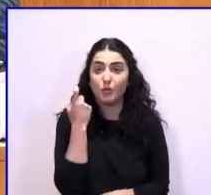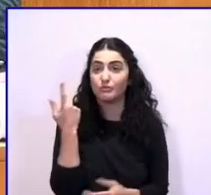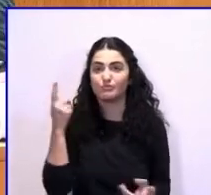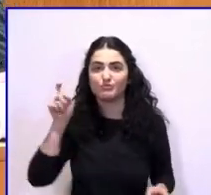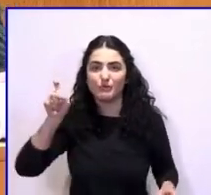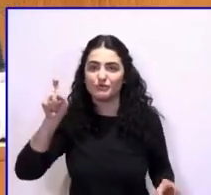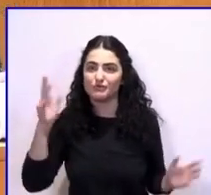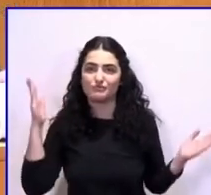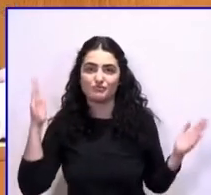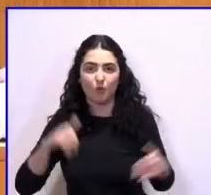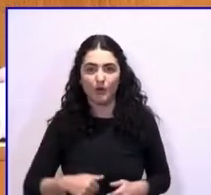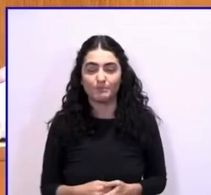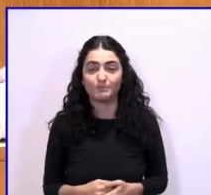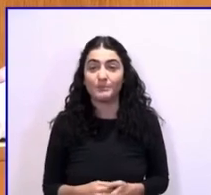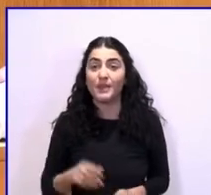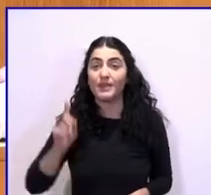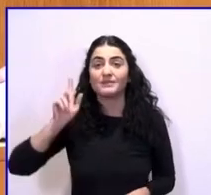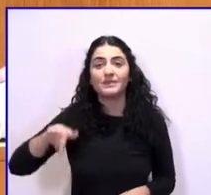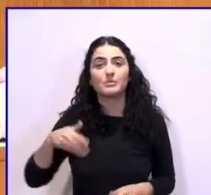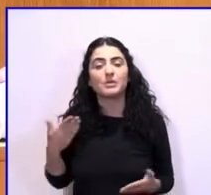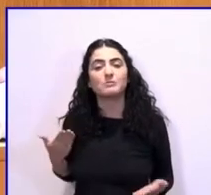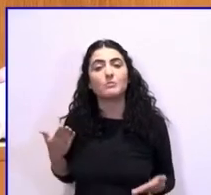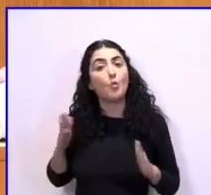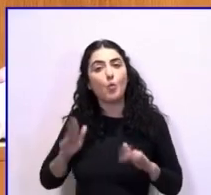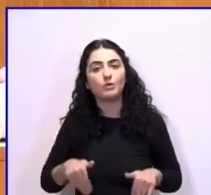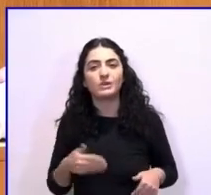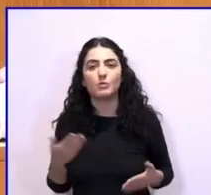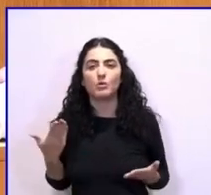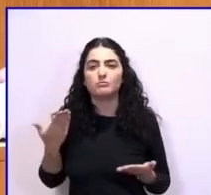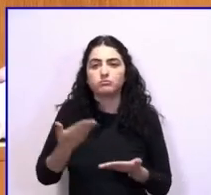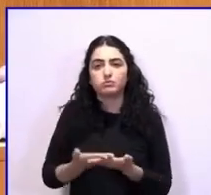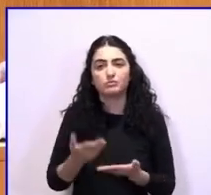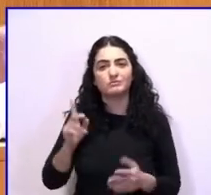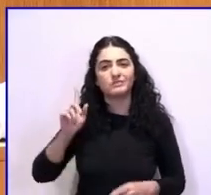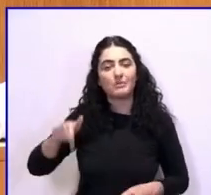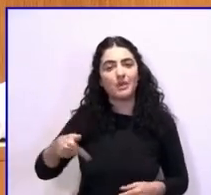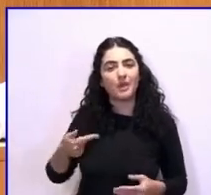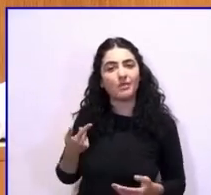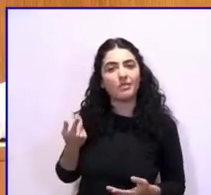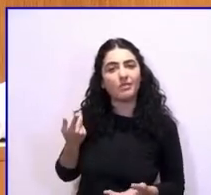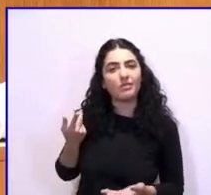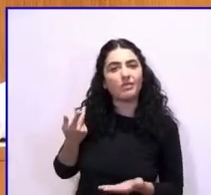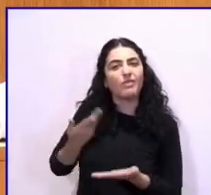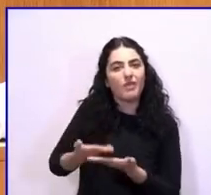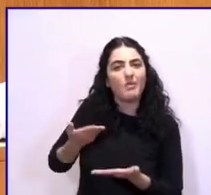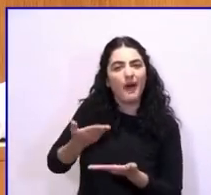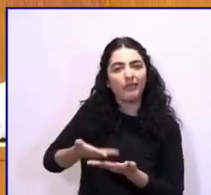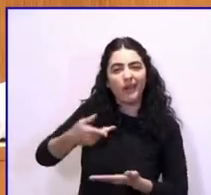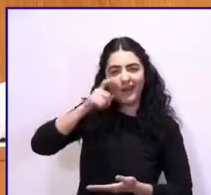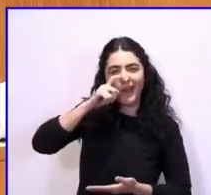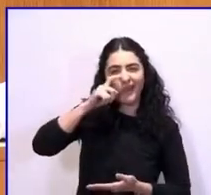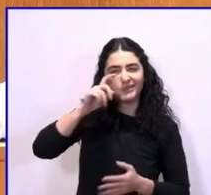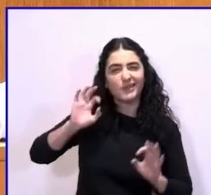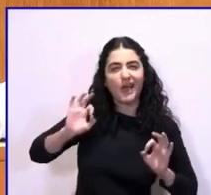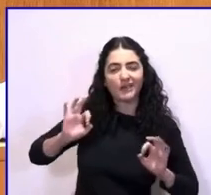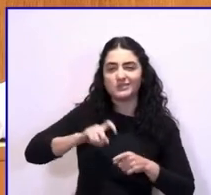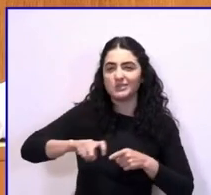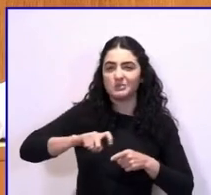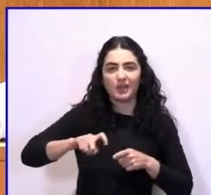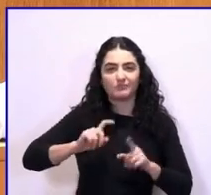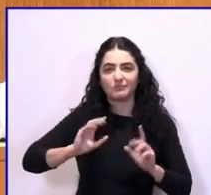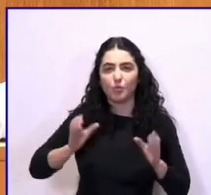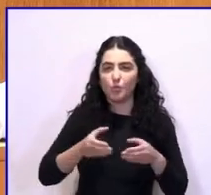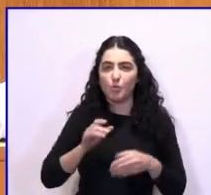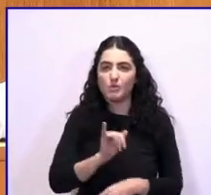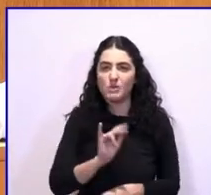Casi por último, planteamos también una demanda que podemos denominar clásica por parte de Izquierda Unida, que